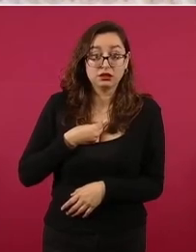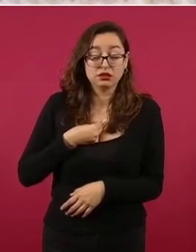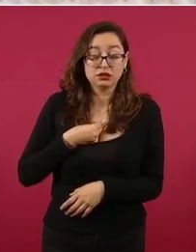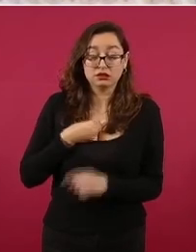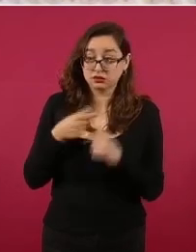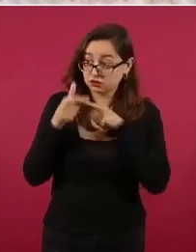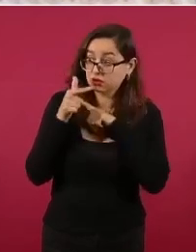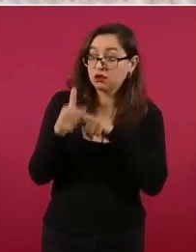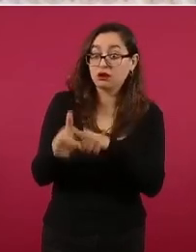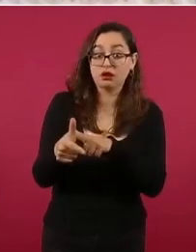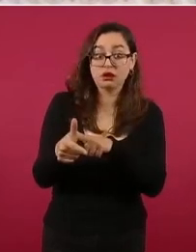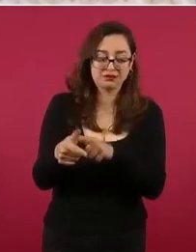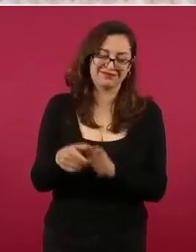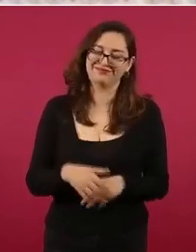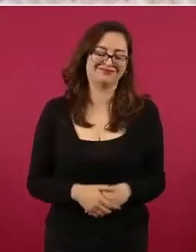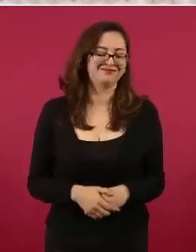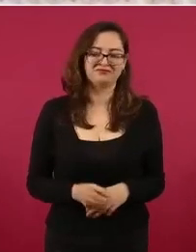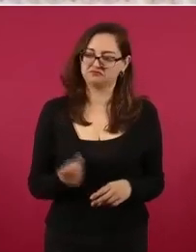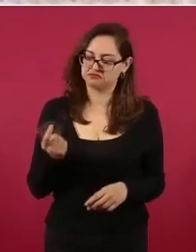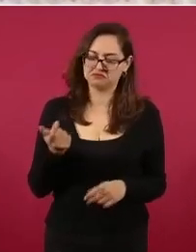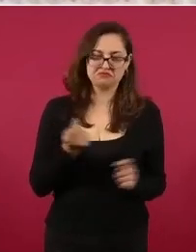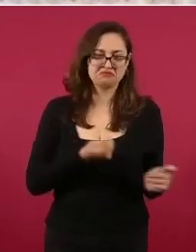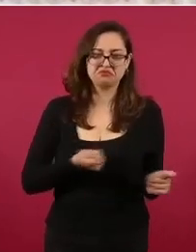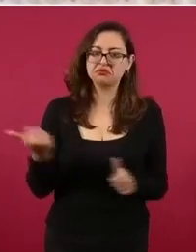Entonces, ¿cómo es que lo sostienen?